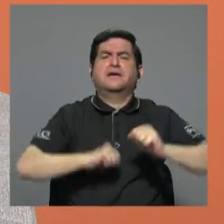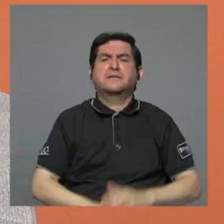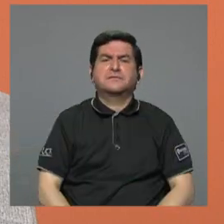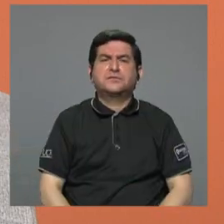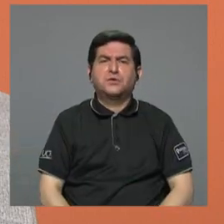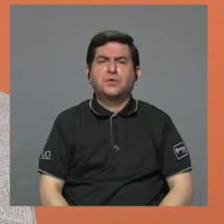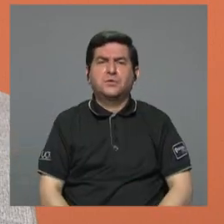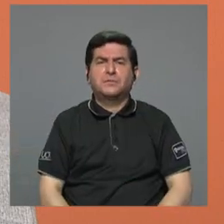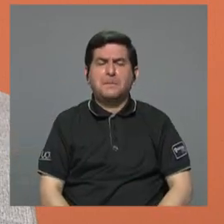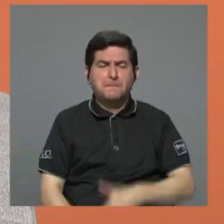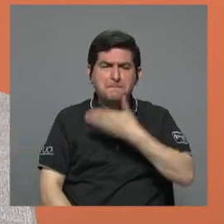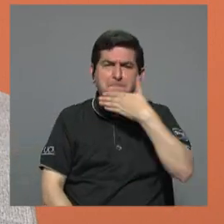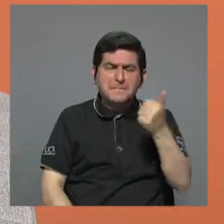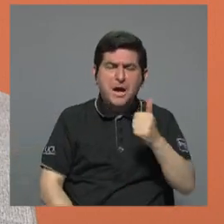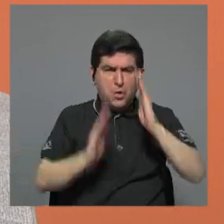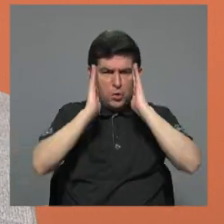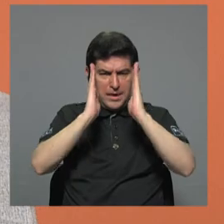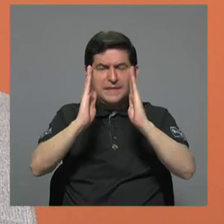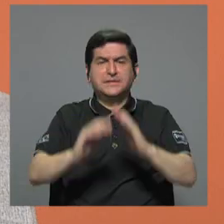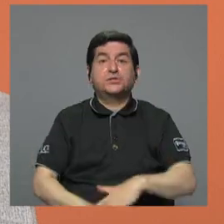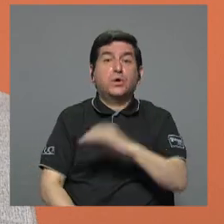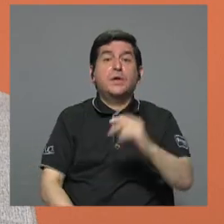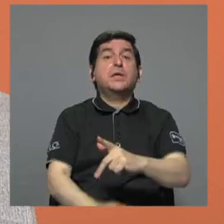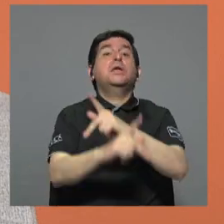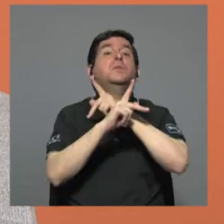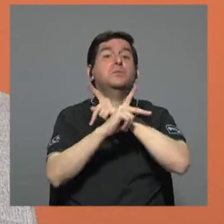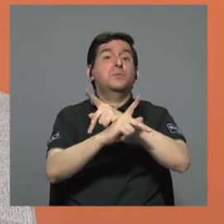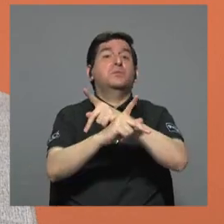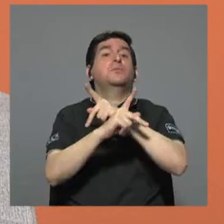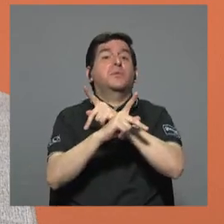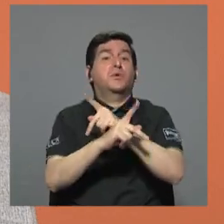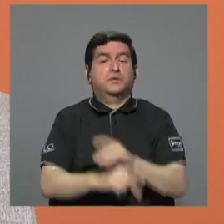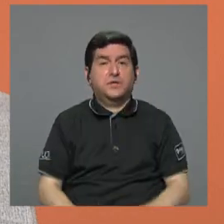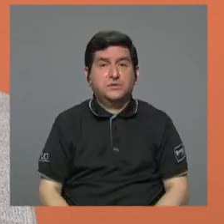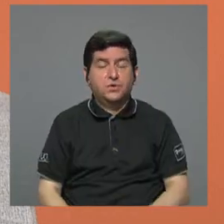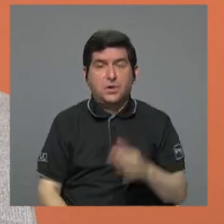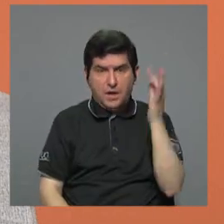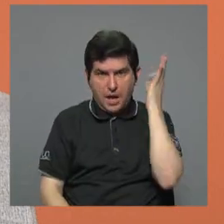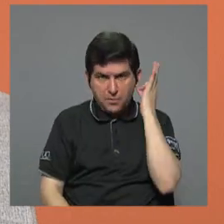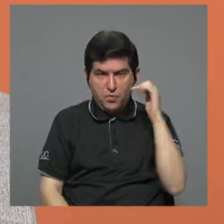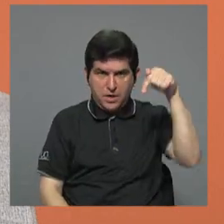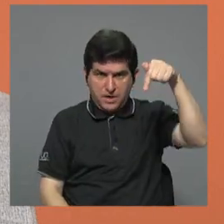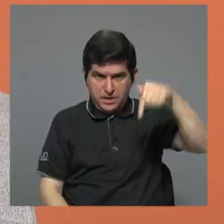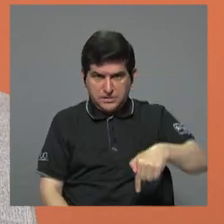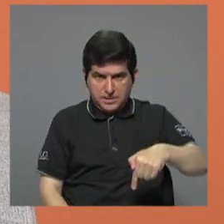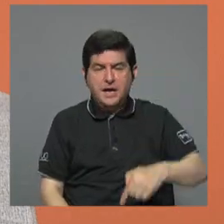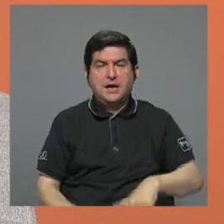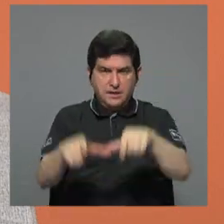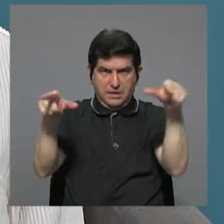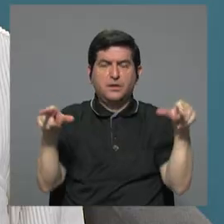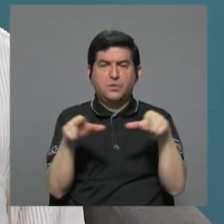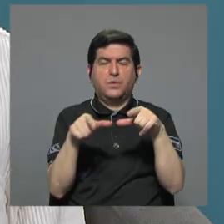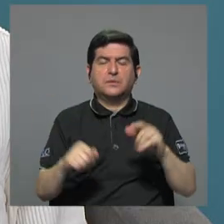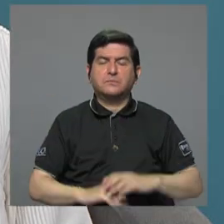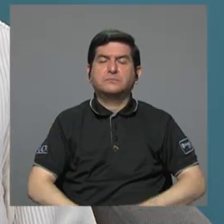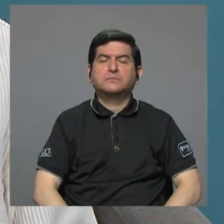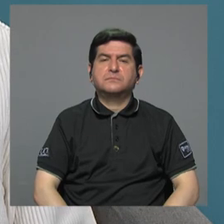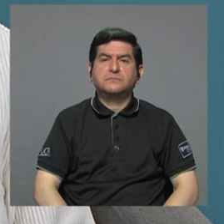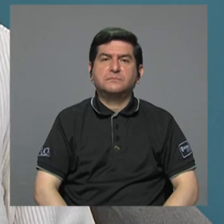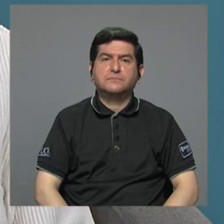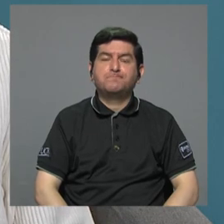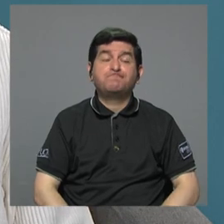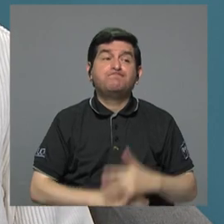haya una mejor atención y protección hacia las mujeres que estamos en esta zona. Así es,